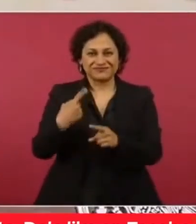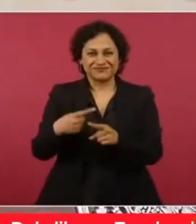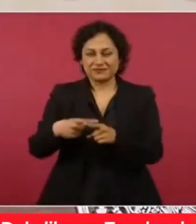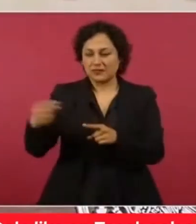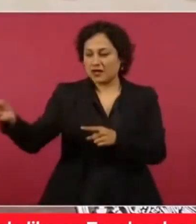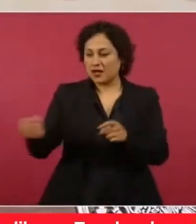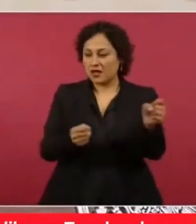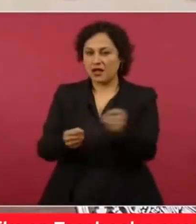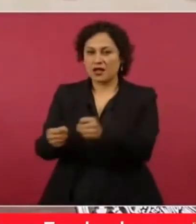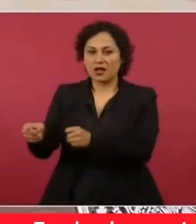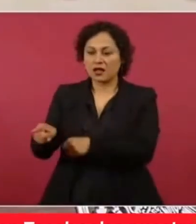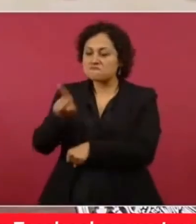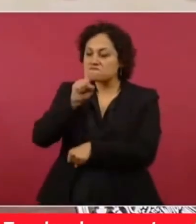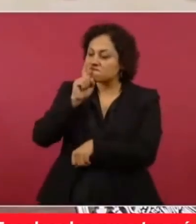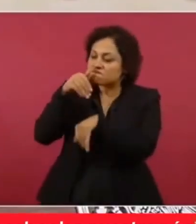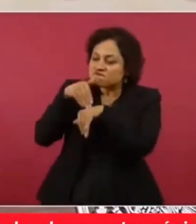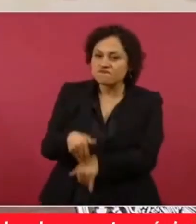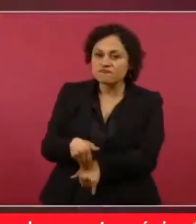eran sus empleados.